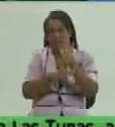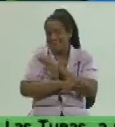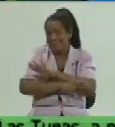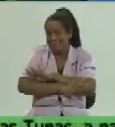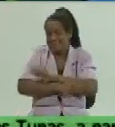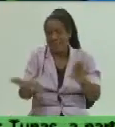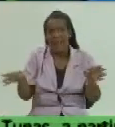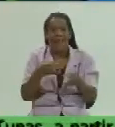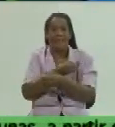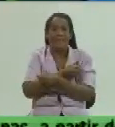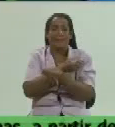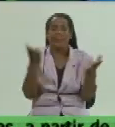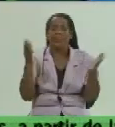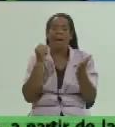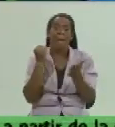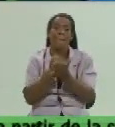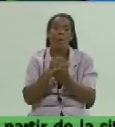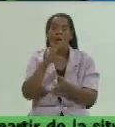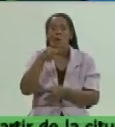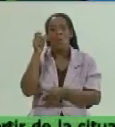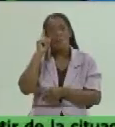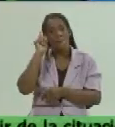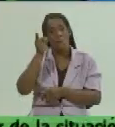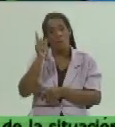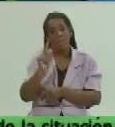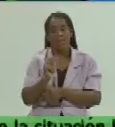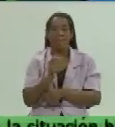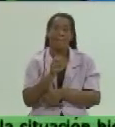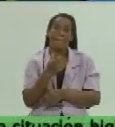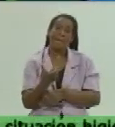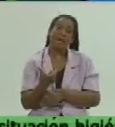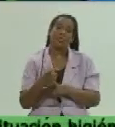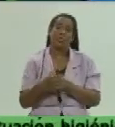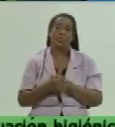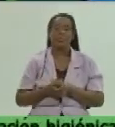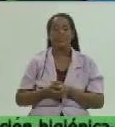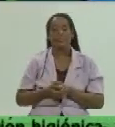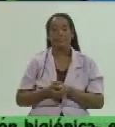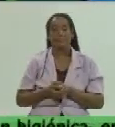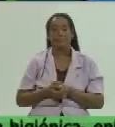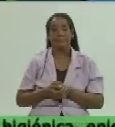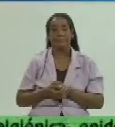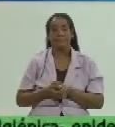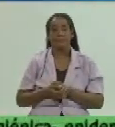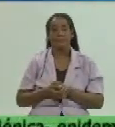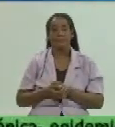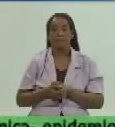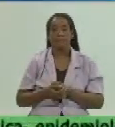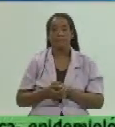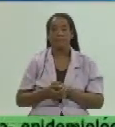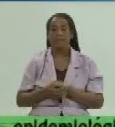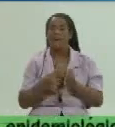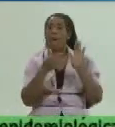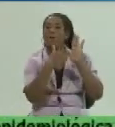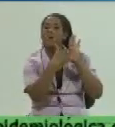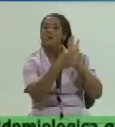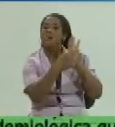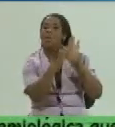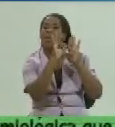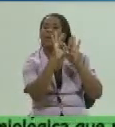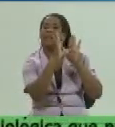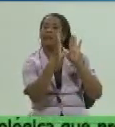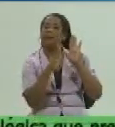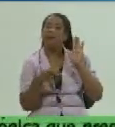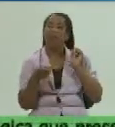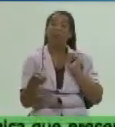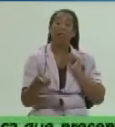aprobar la nueva política de precios y para la materialización de la comercialización y si está puesto en la tablilla 85 y cuando usted va a pagar él